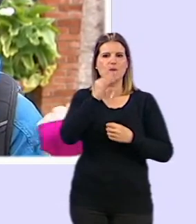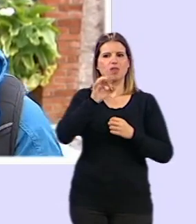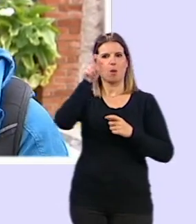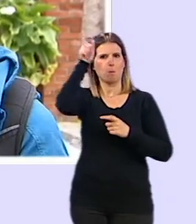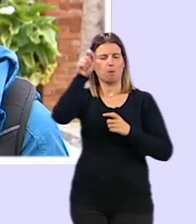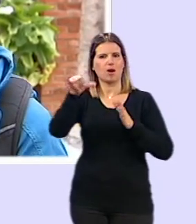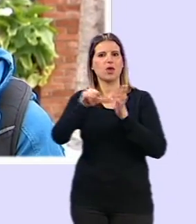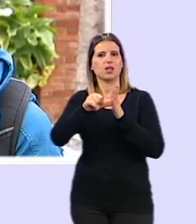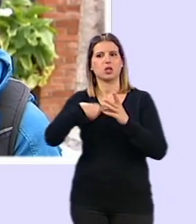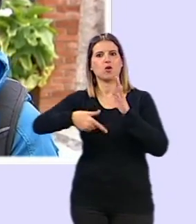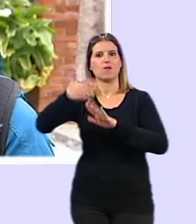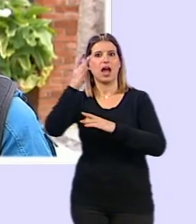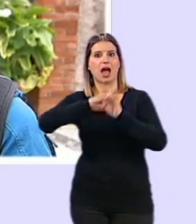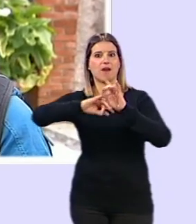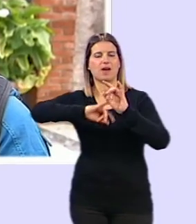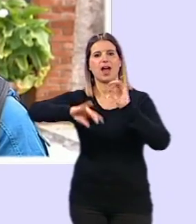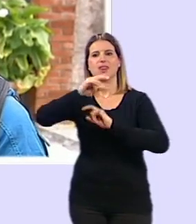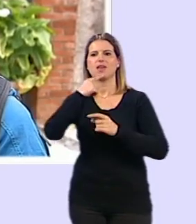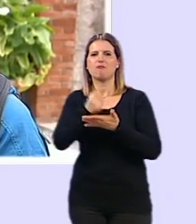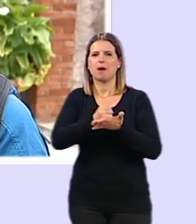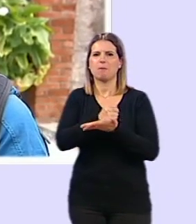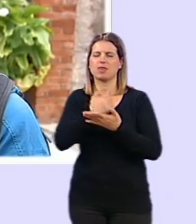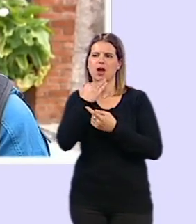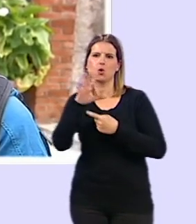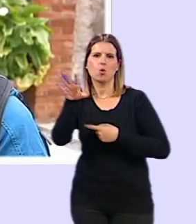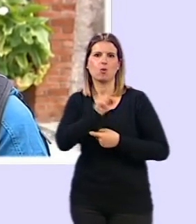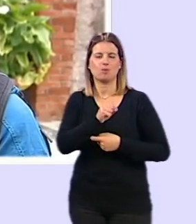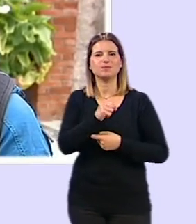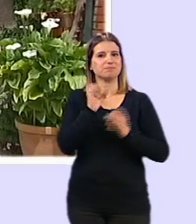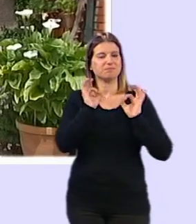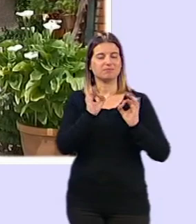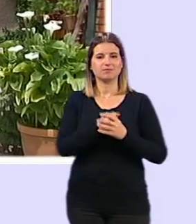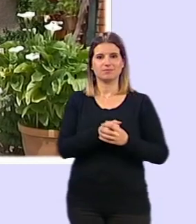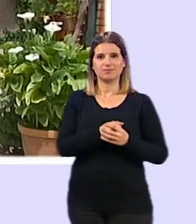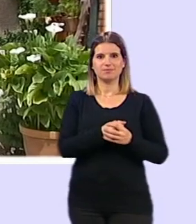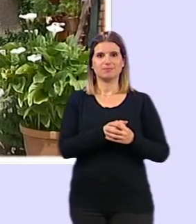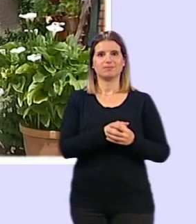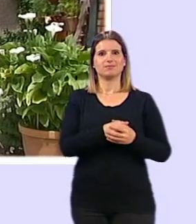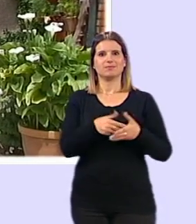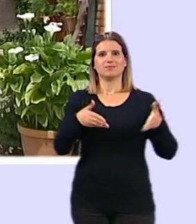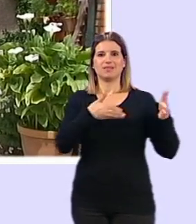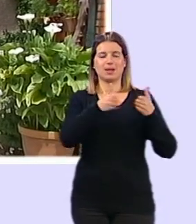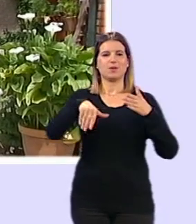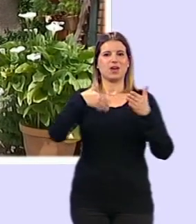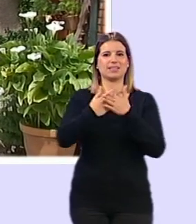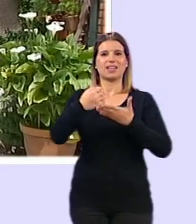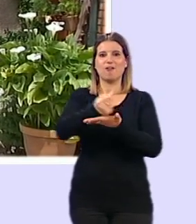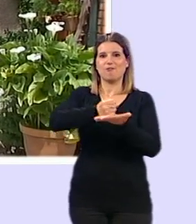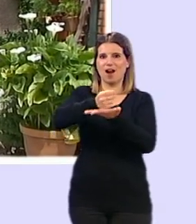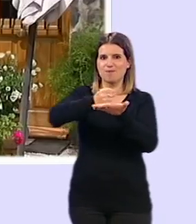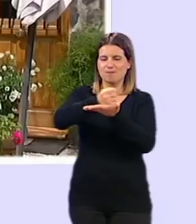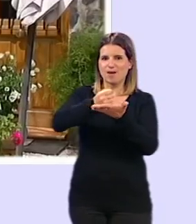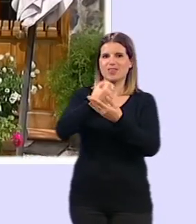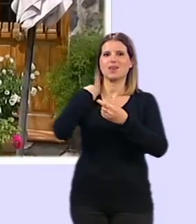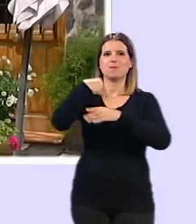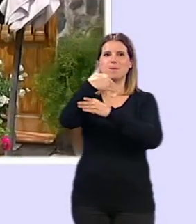al lado ahora voy a la albaicina a hacer unas compras de farmacia y eso y bueno así. Camino al botiquín de la farmacia sito en la